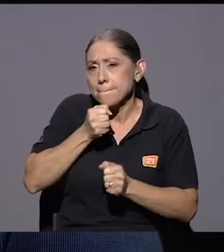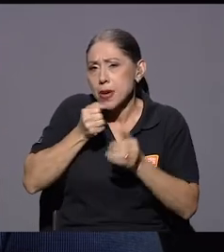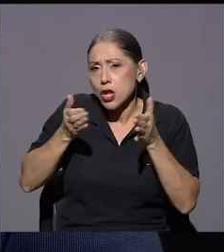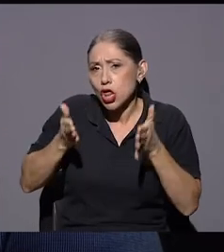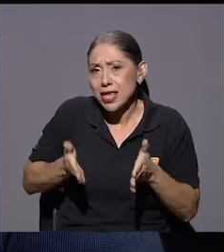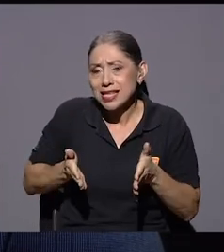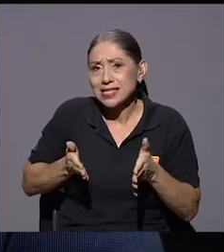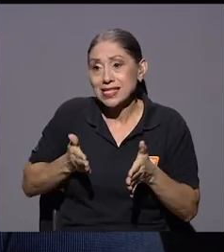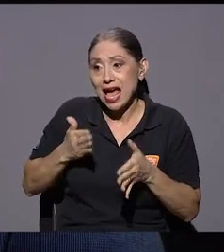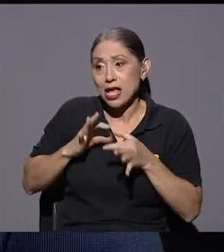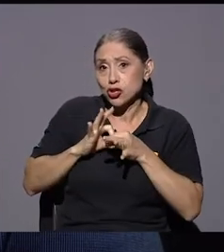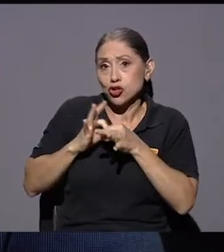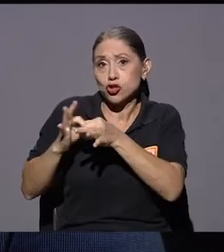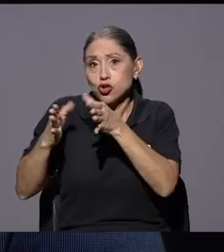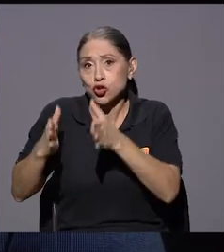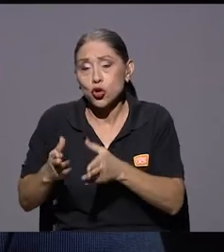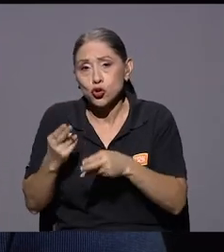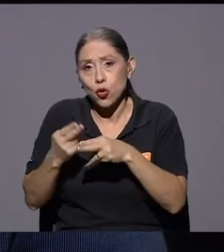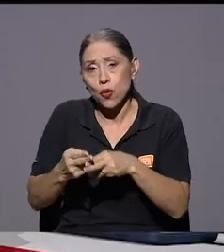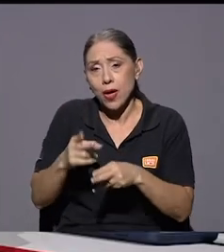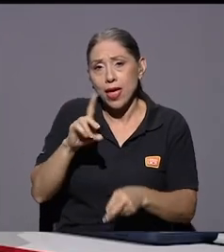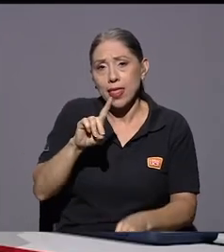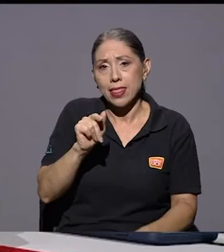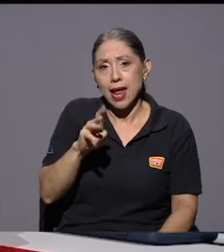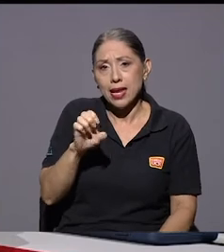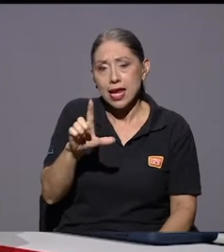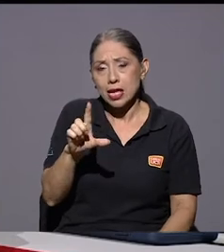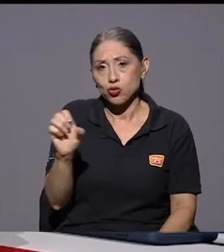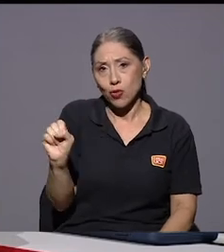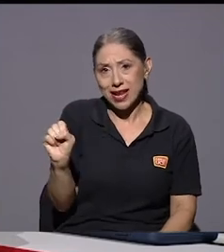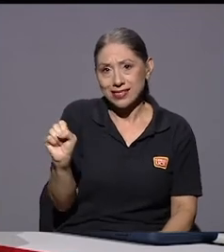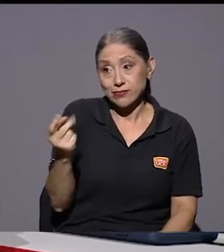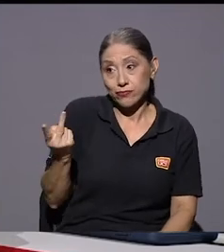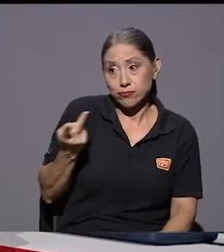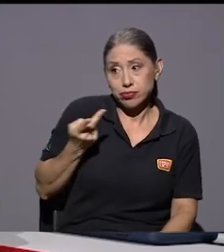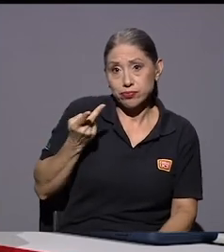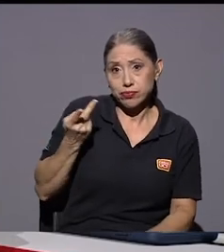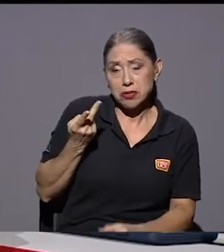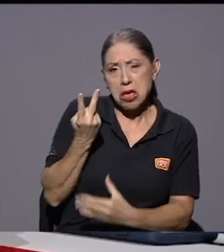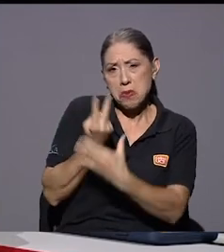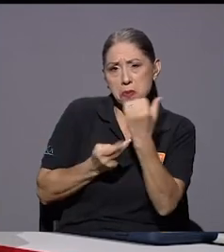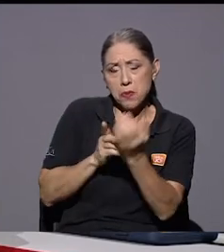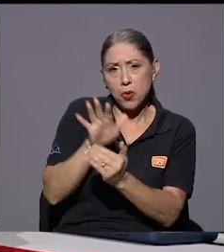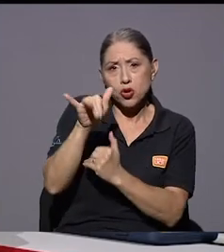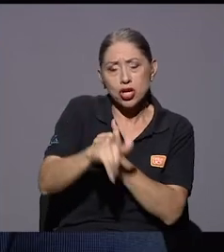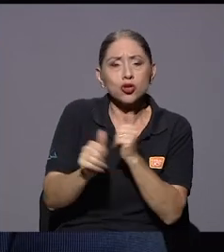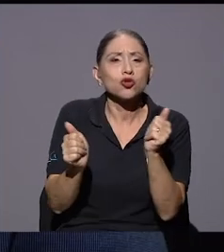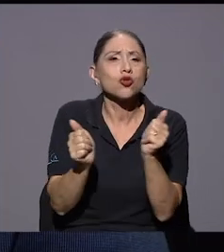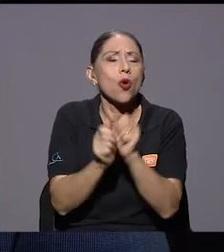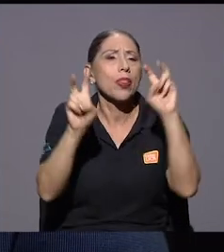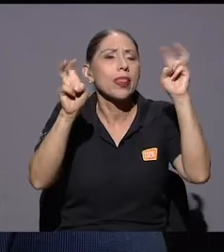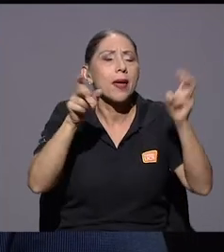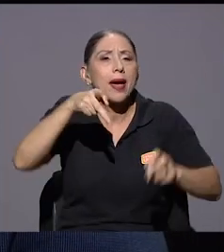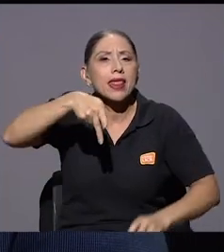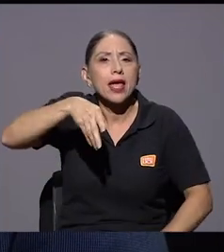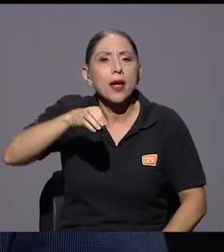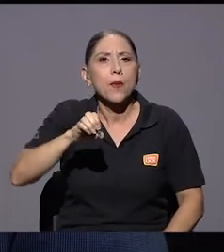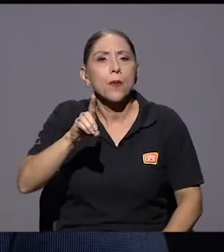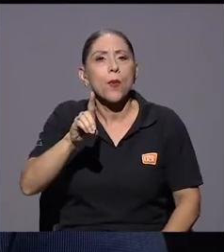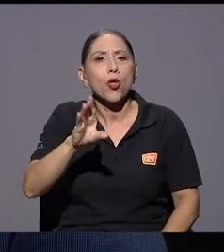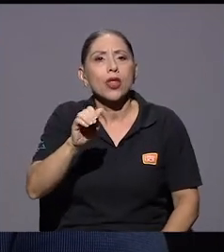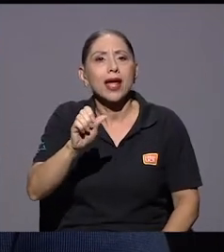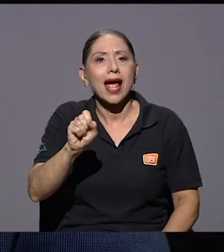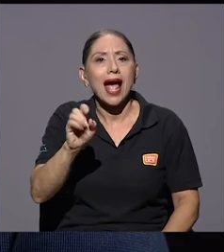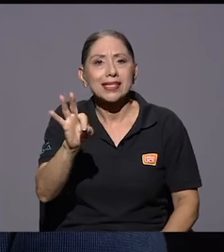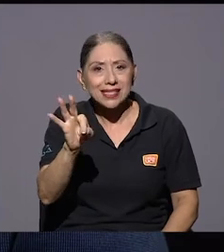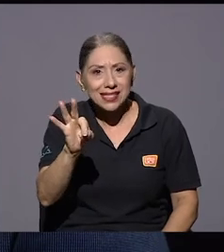que es mi socio Daniel Sueras ahí tenemos un par de proyectos ligados al tema de podcast tenemos un